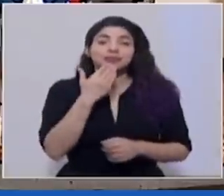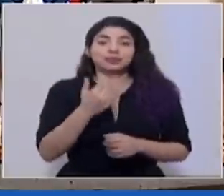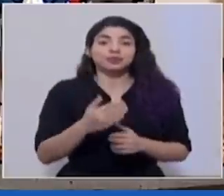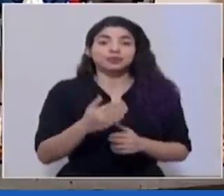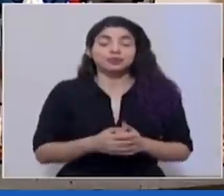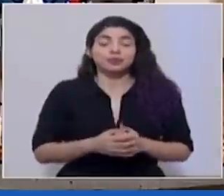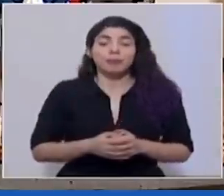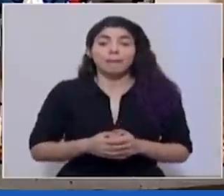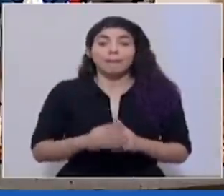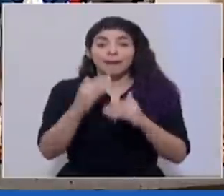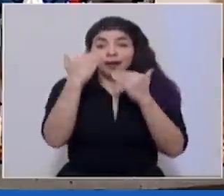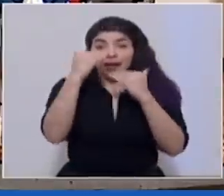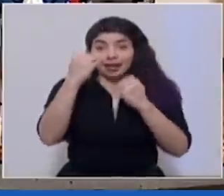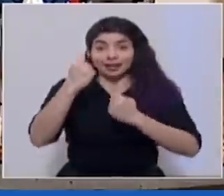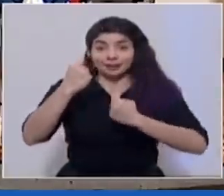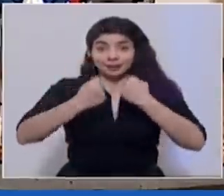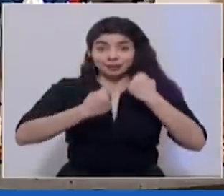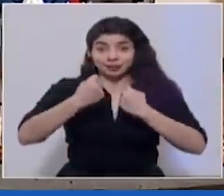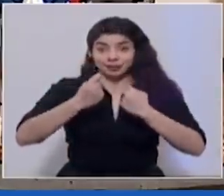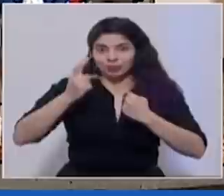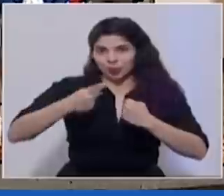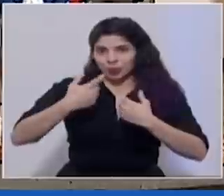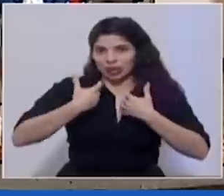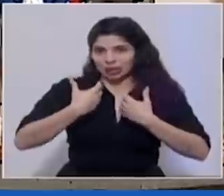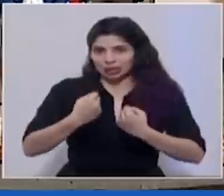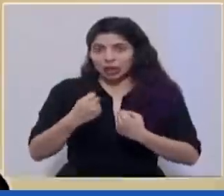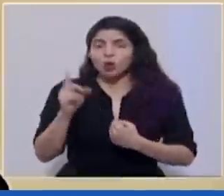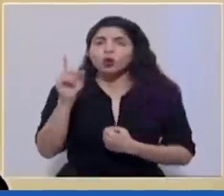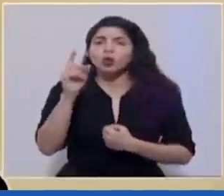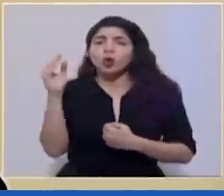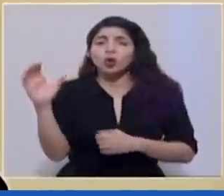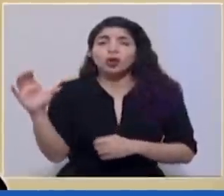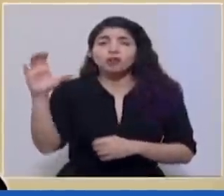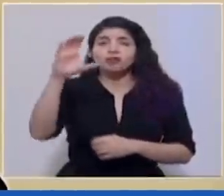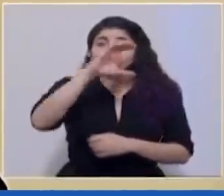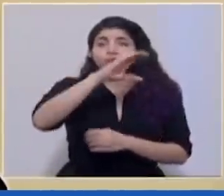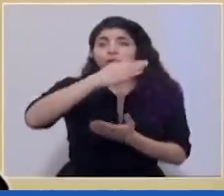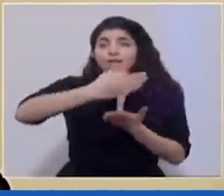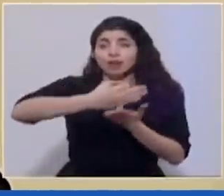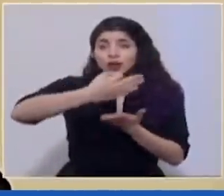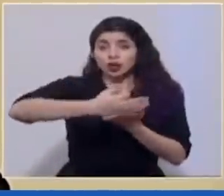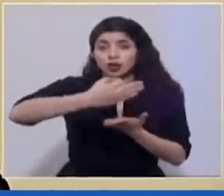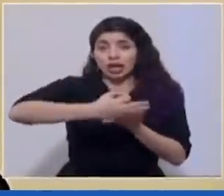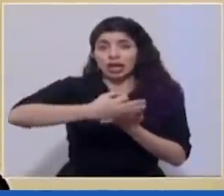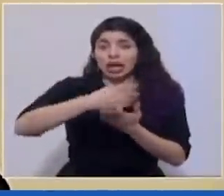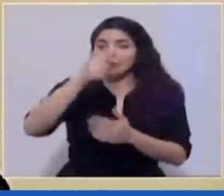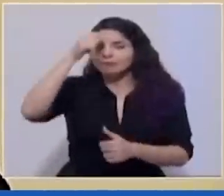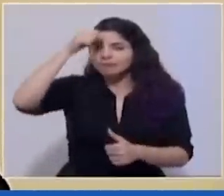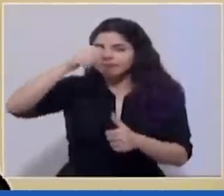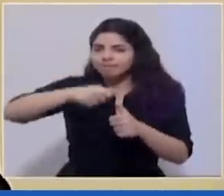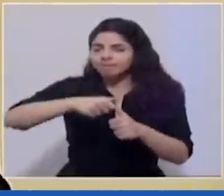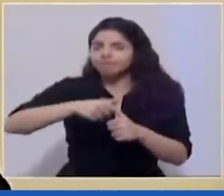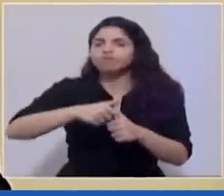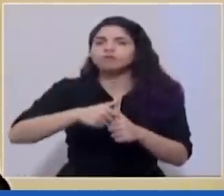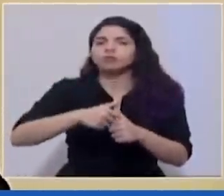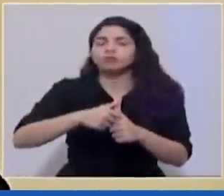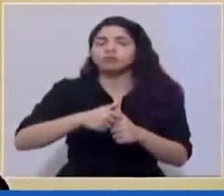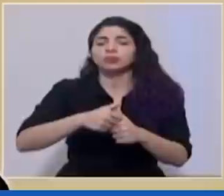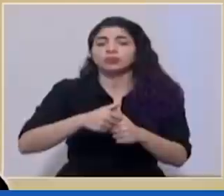la restricción vehicular sanitaria en las zonas fronterizas recordemos que el objetivo de esta